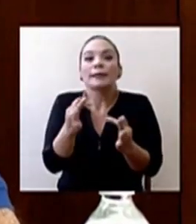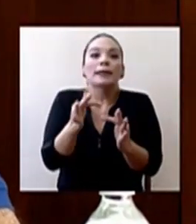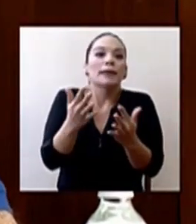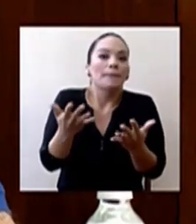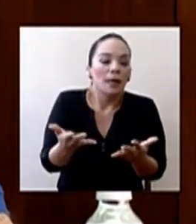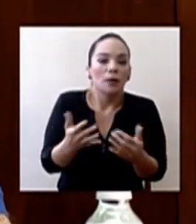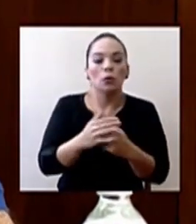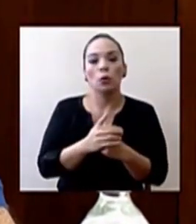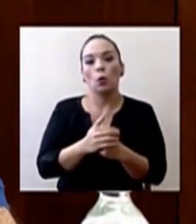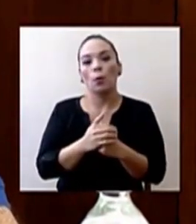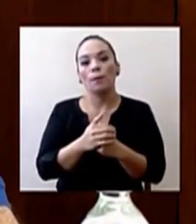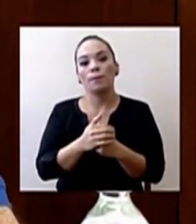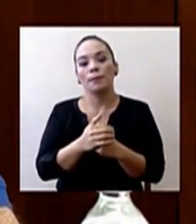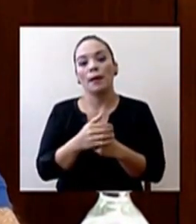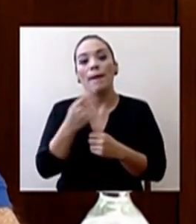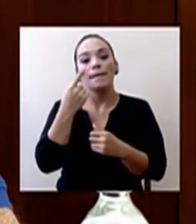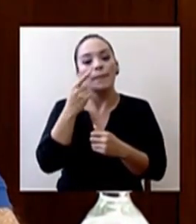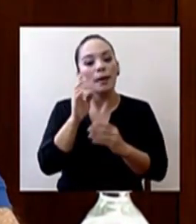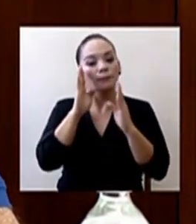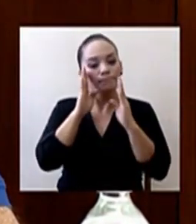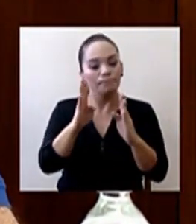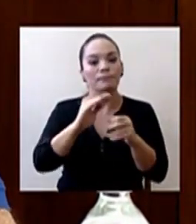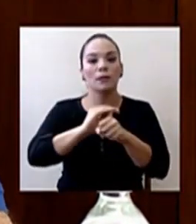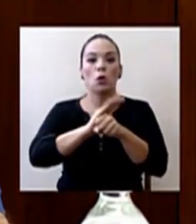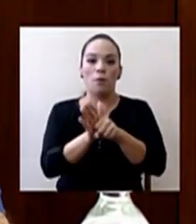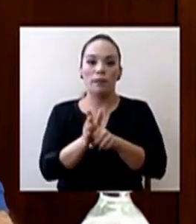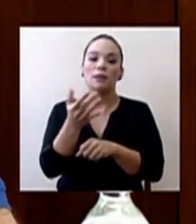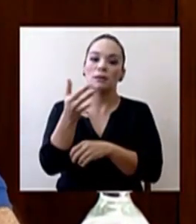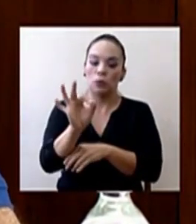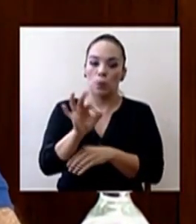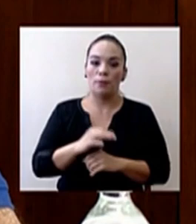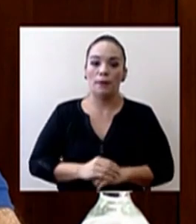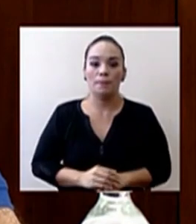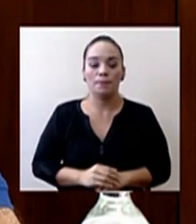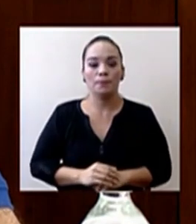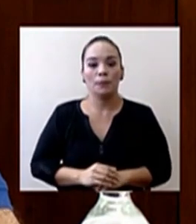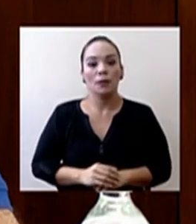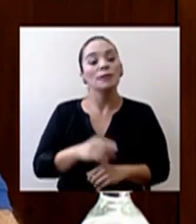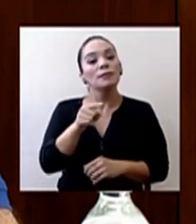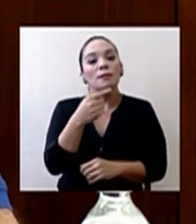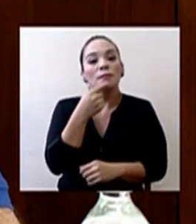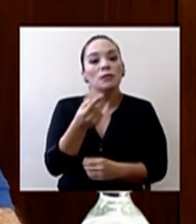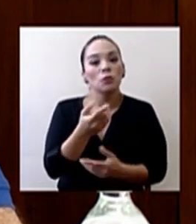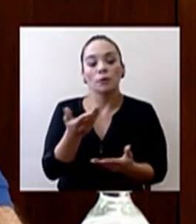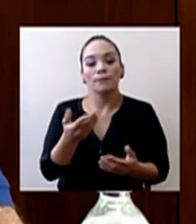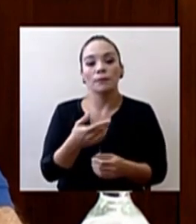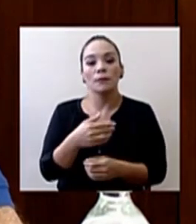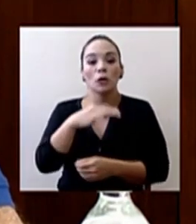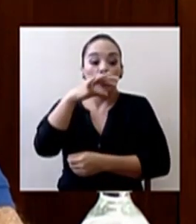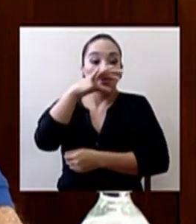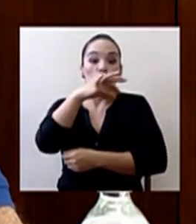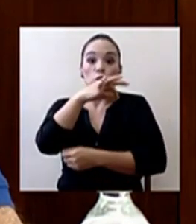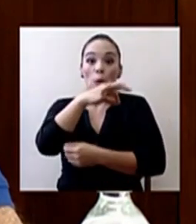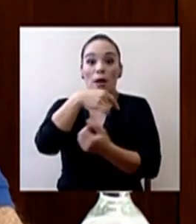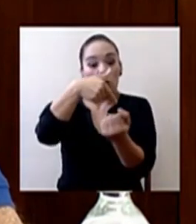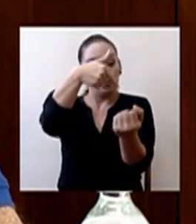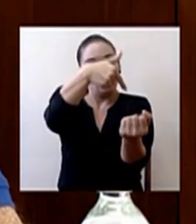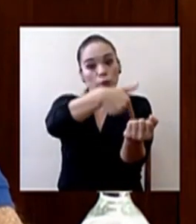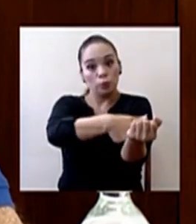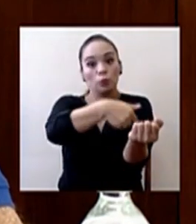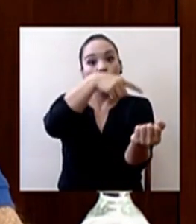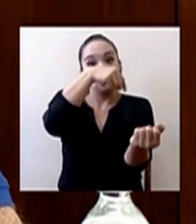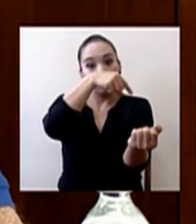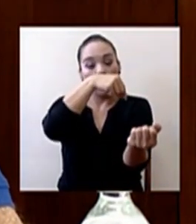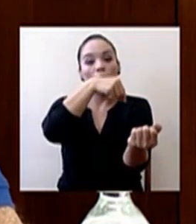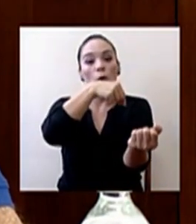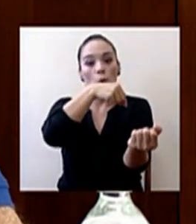explorando para tratar el COVID-19. En este caso que se menciona que es el de suero convalesciente, es algo